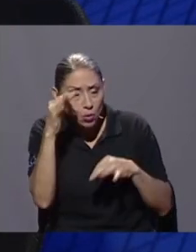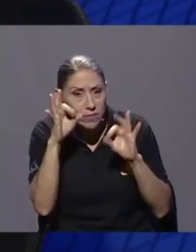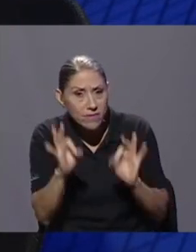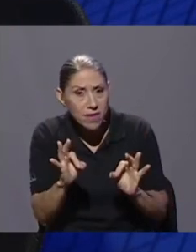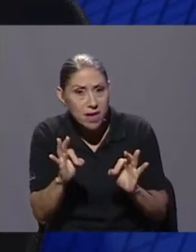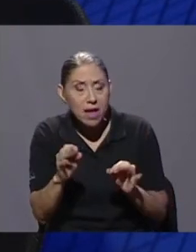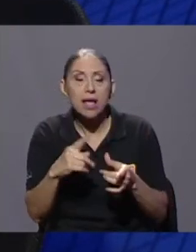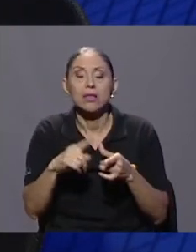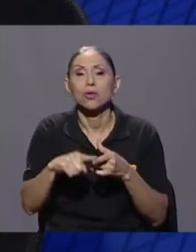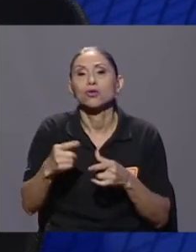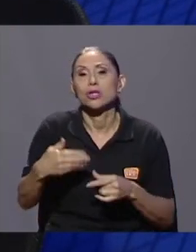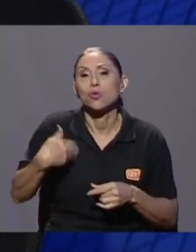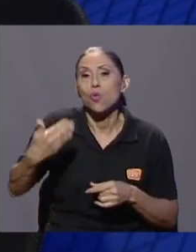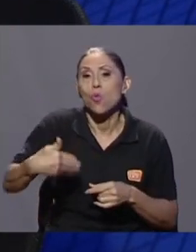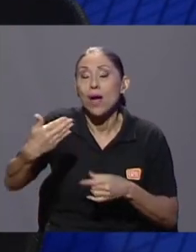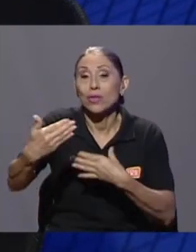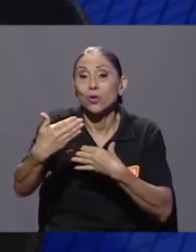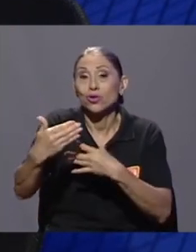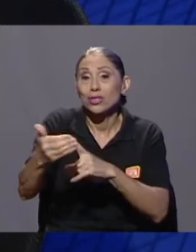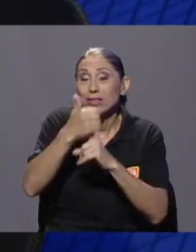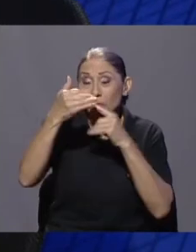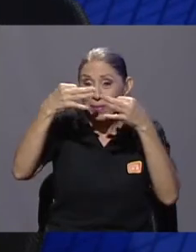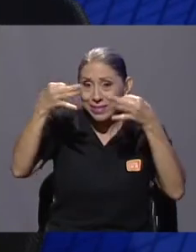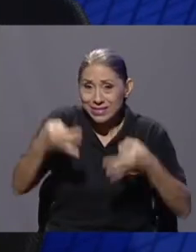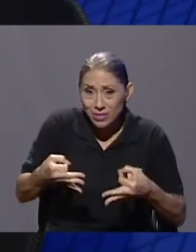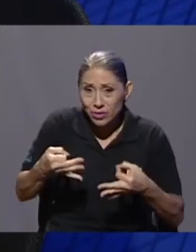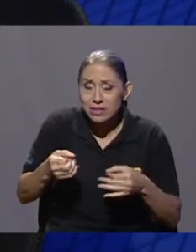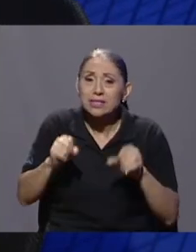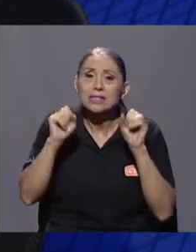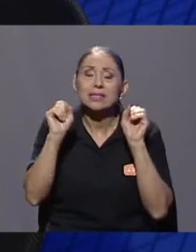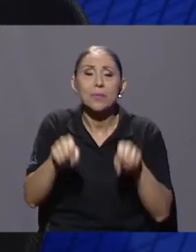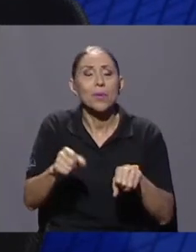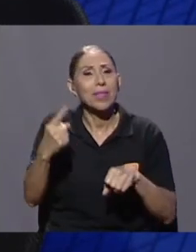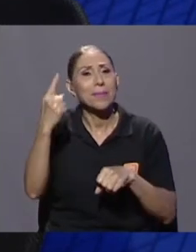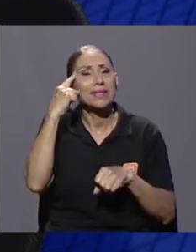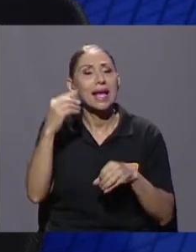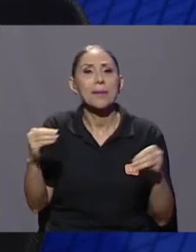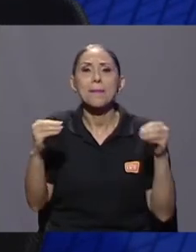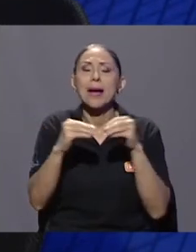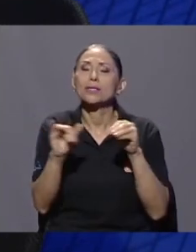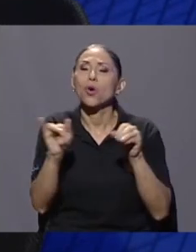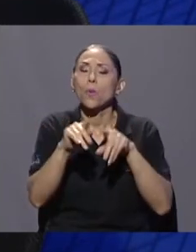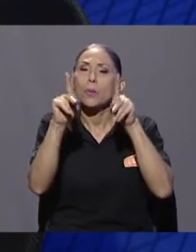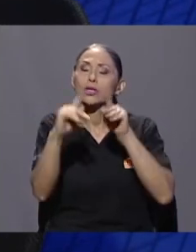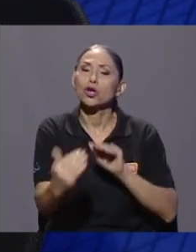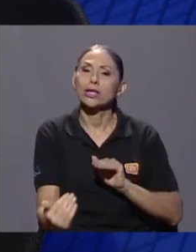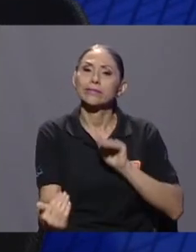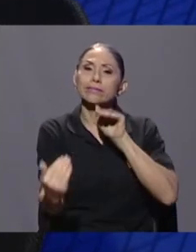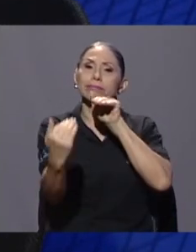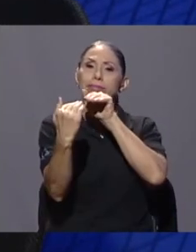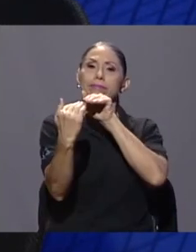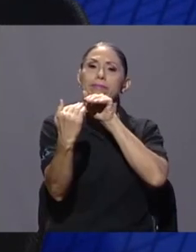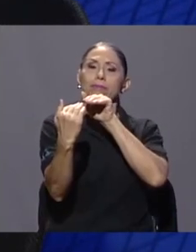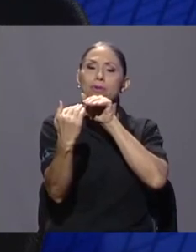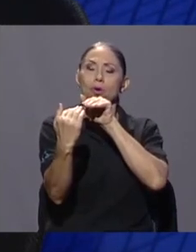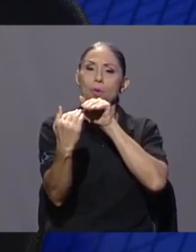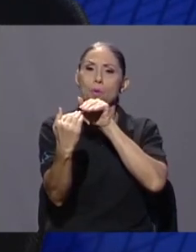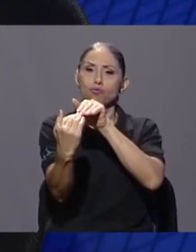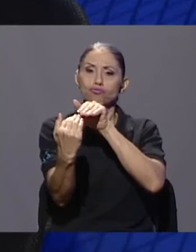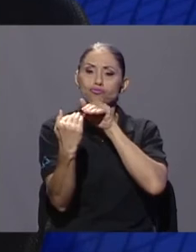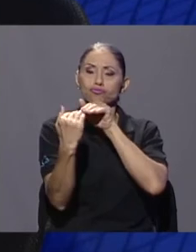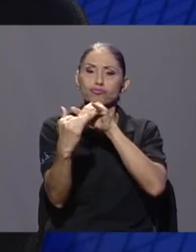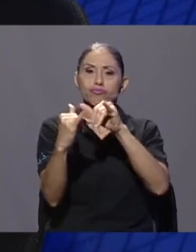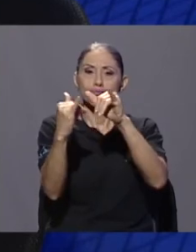se pueda hacer incluso más horizontal y no necesariamente que